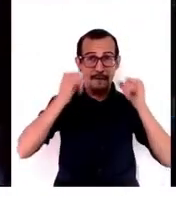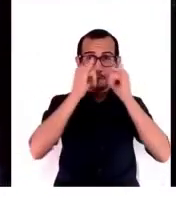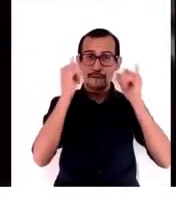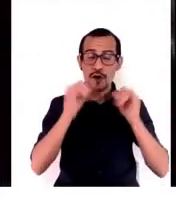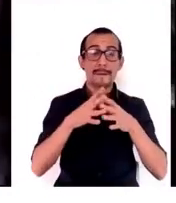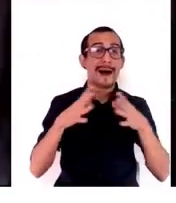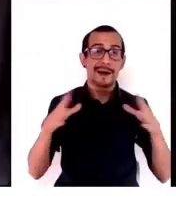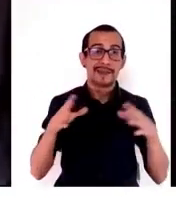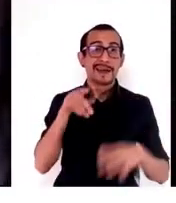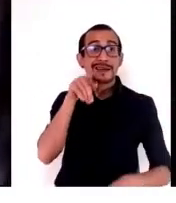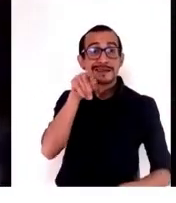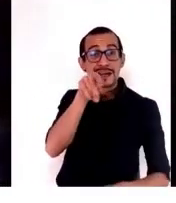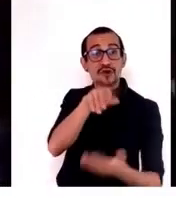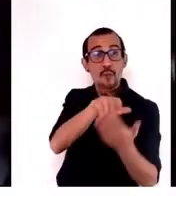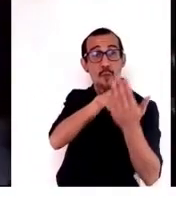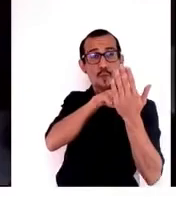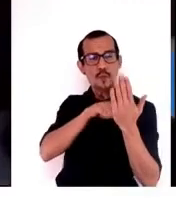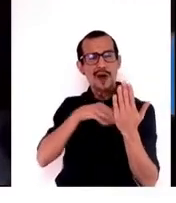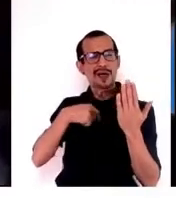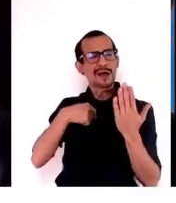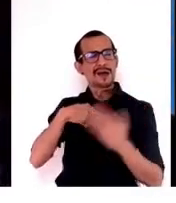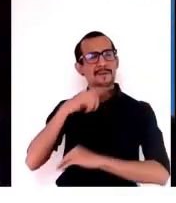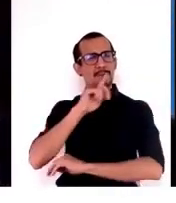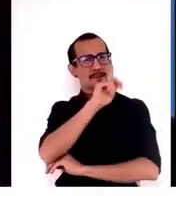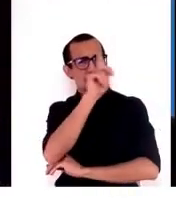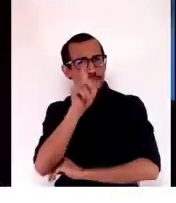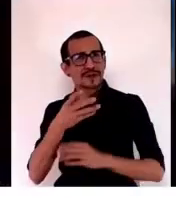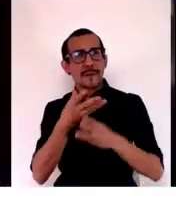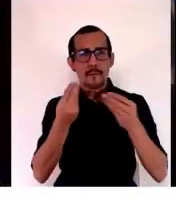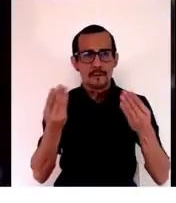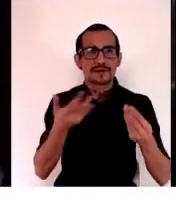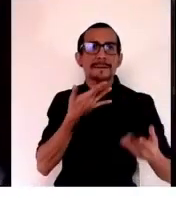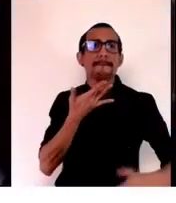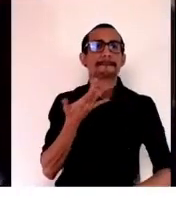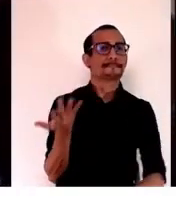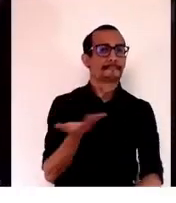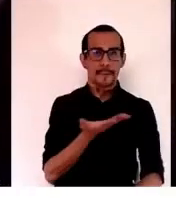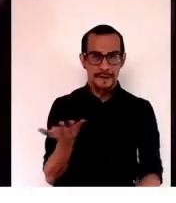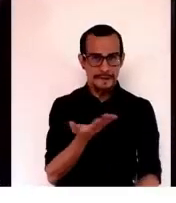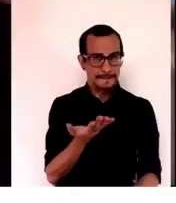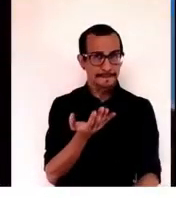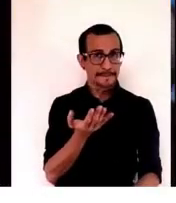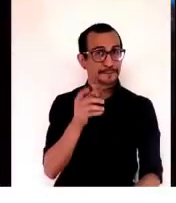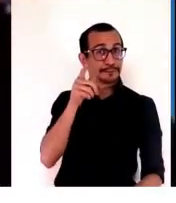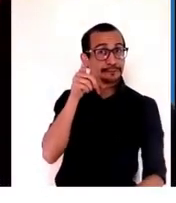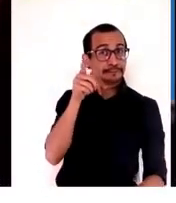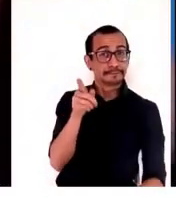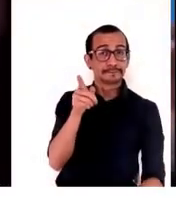da muchas preguntas, porque es el